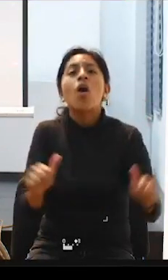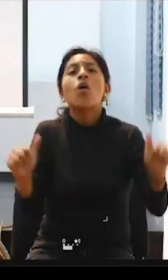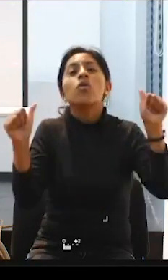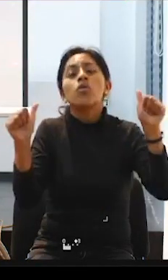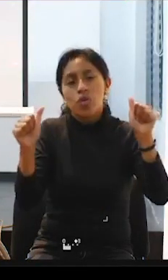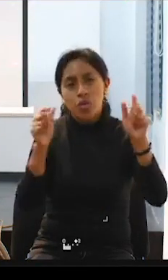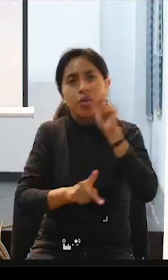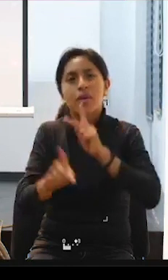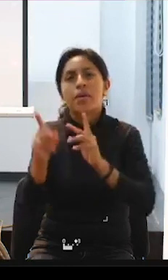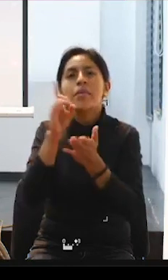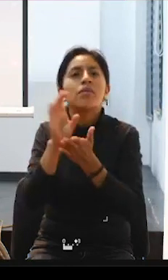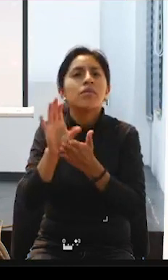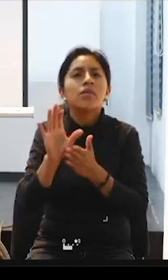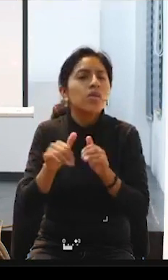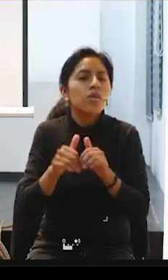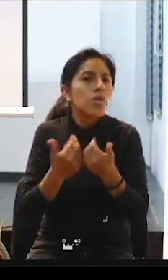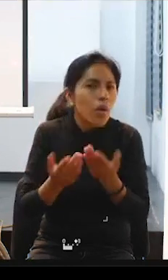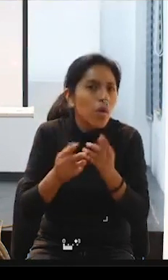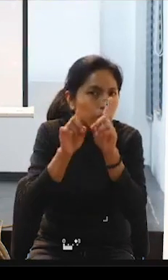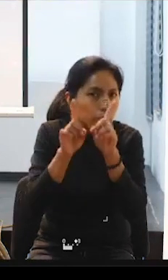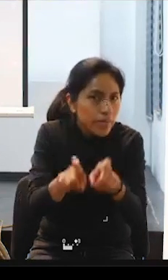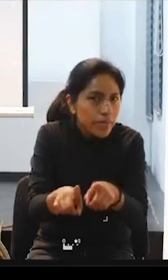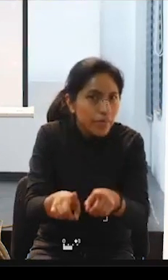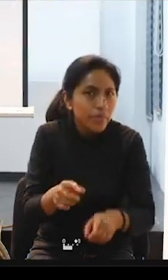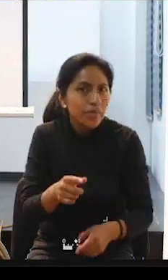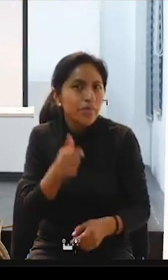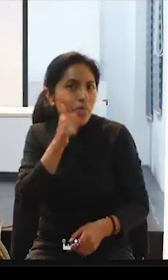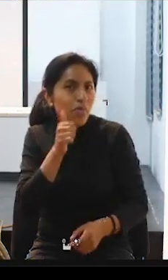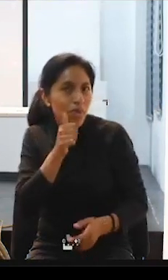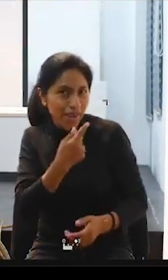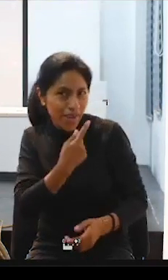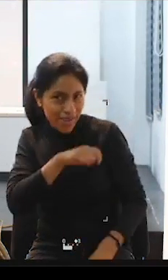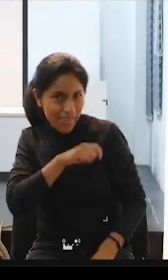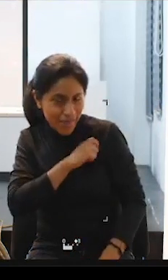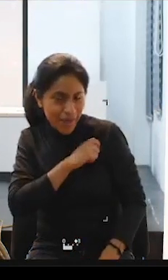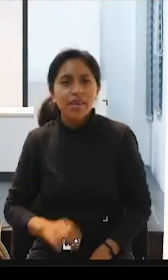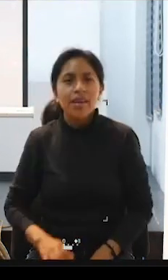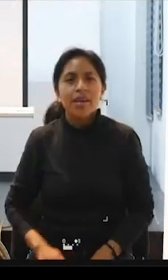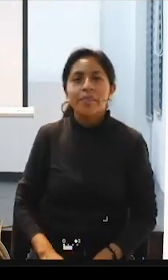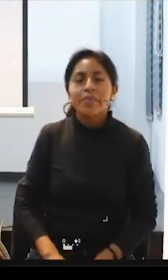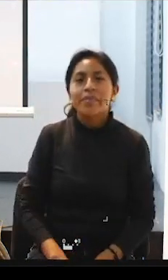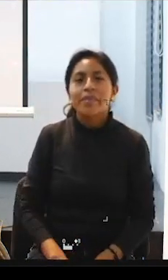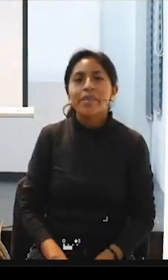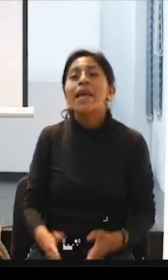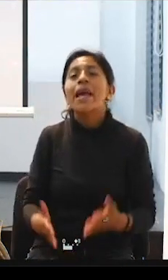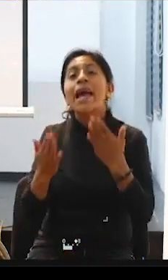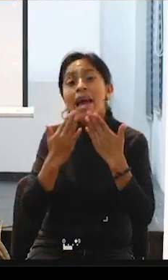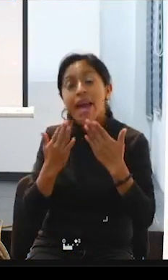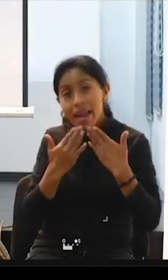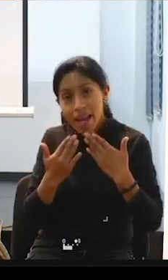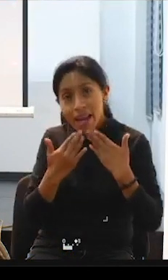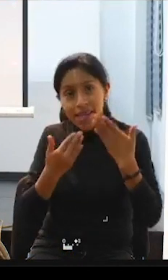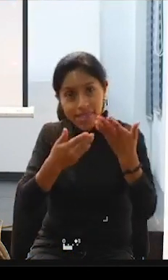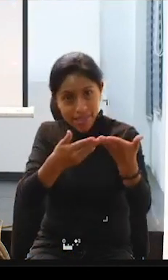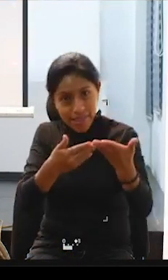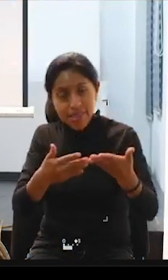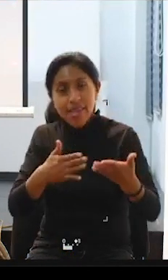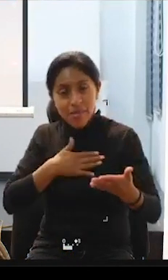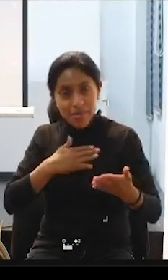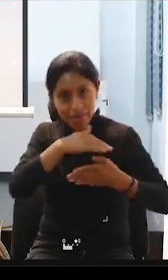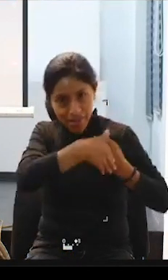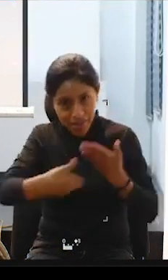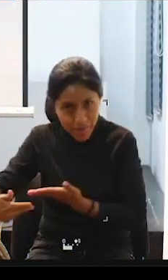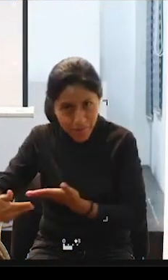Marga? Vale, pues primero, gracias por invitarnos, por darnos la oportunidad sobre todo,